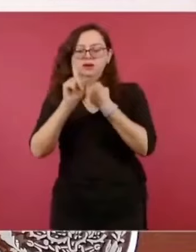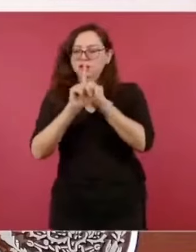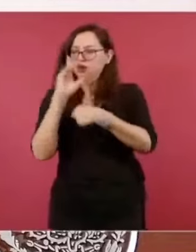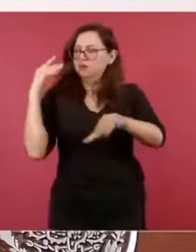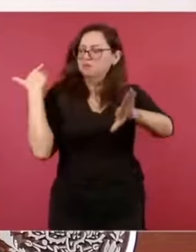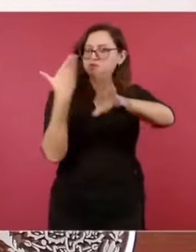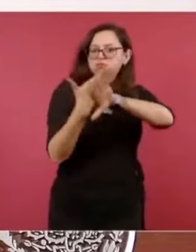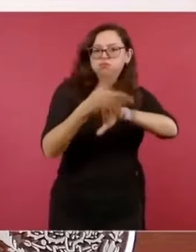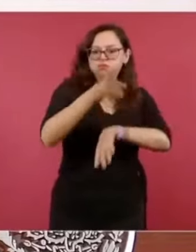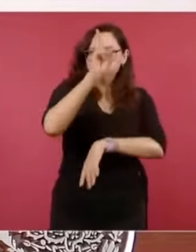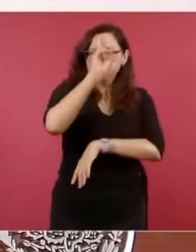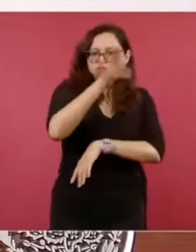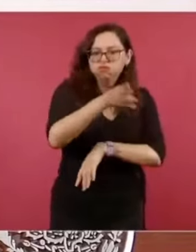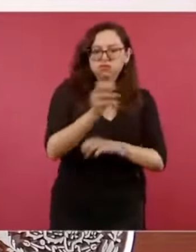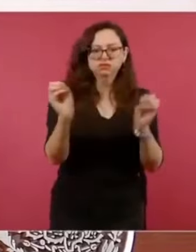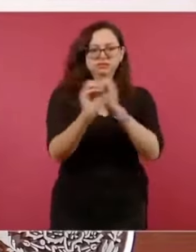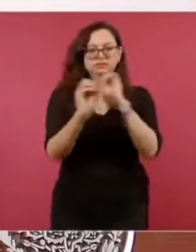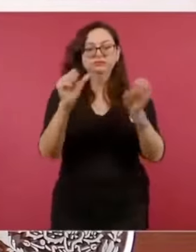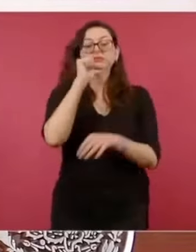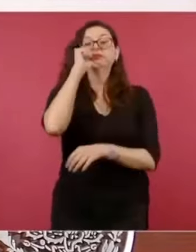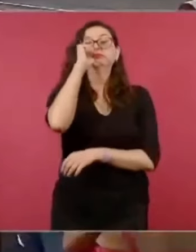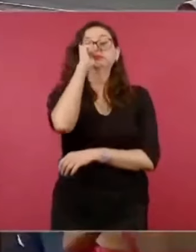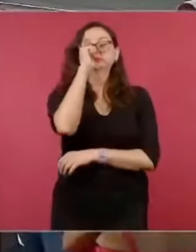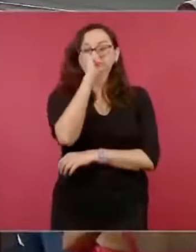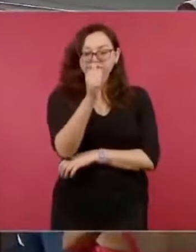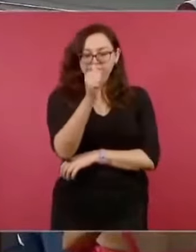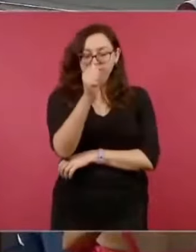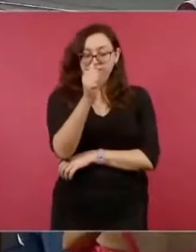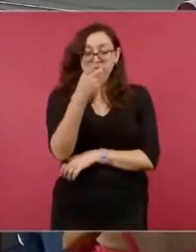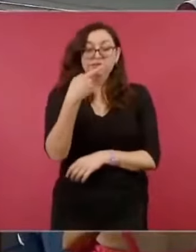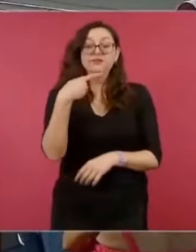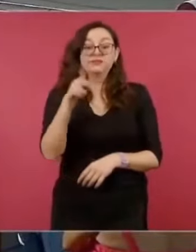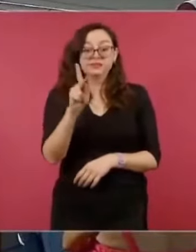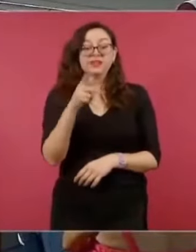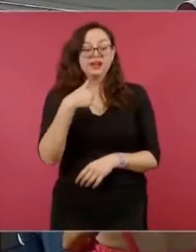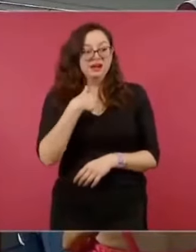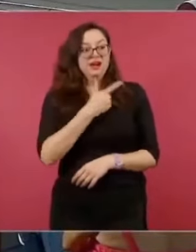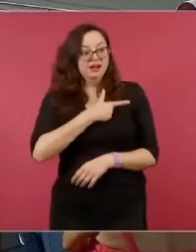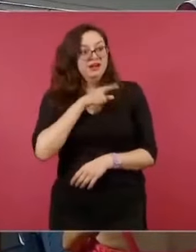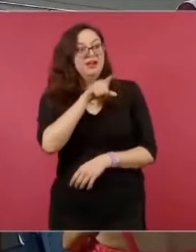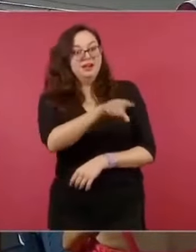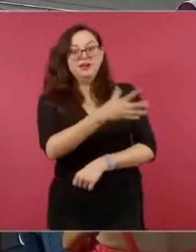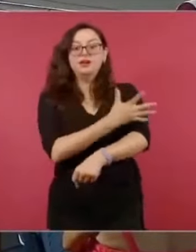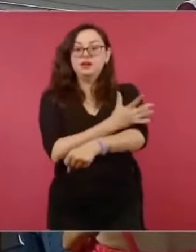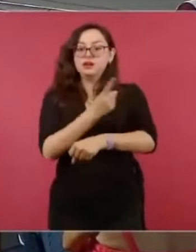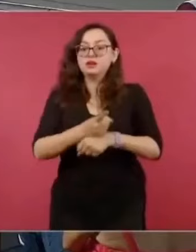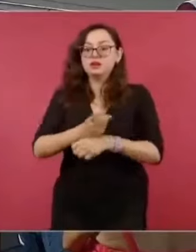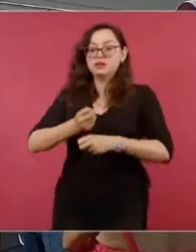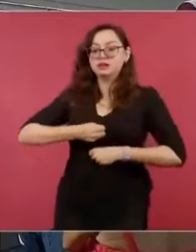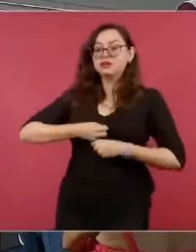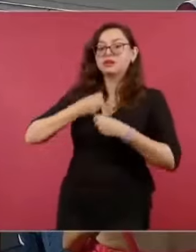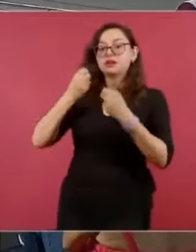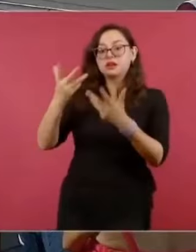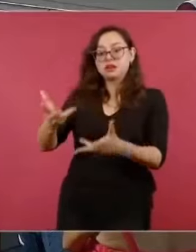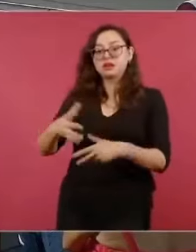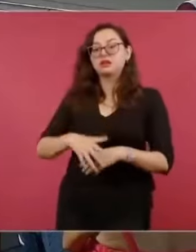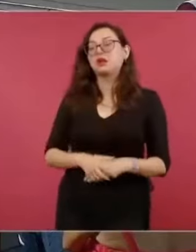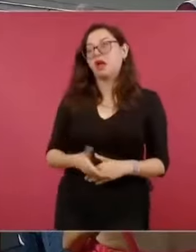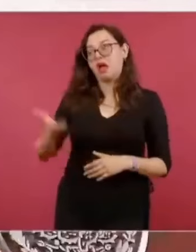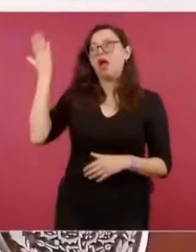problema, pero a mí me gusta esa sinceridad, es